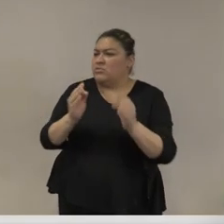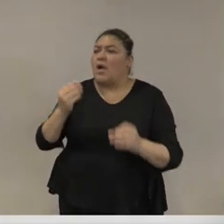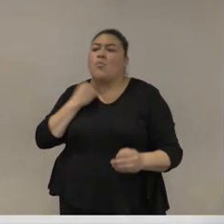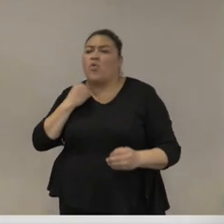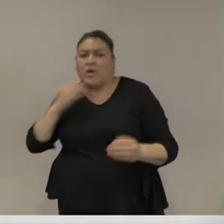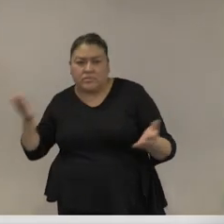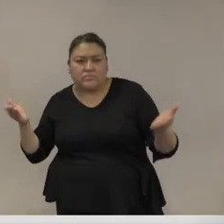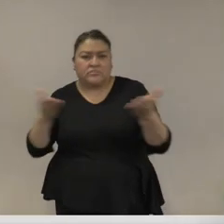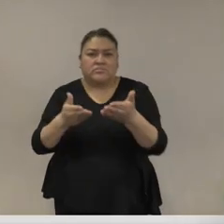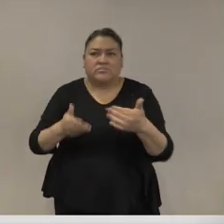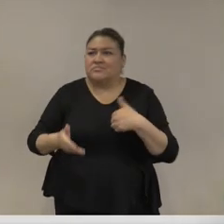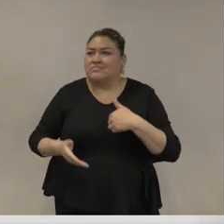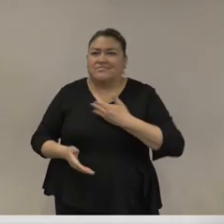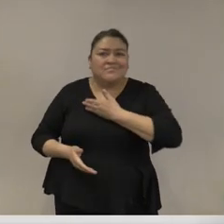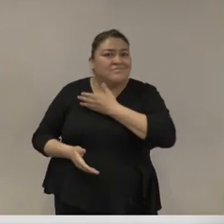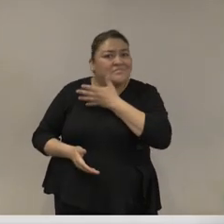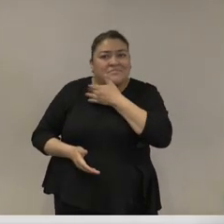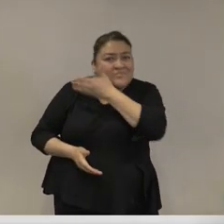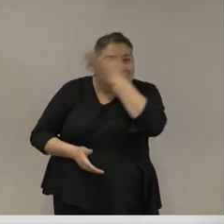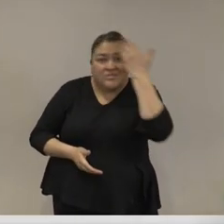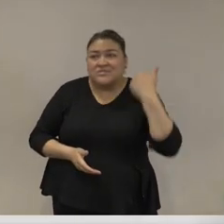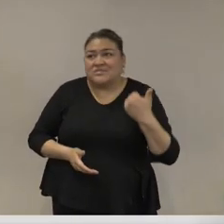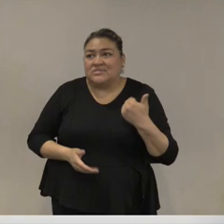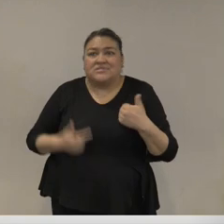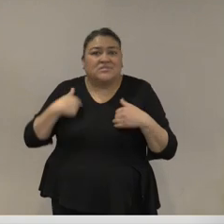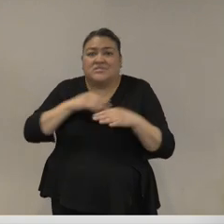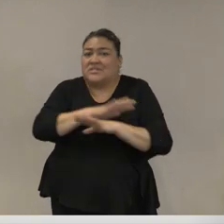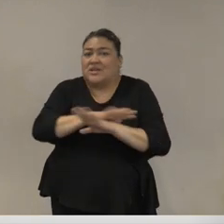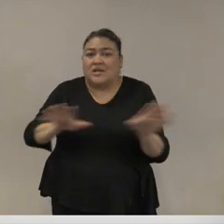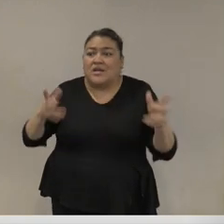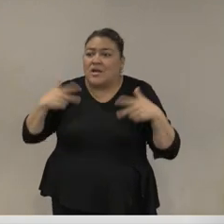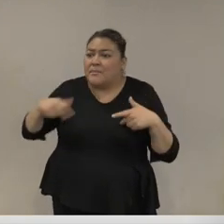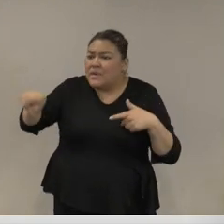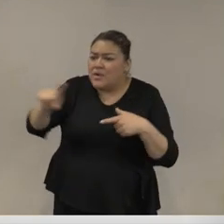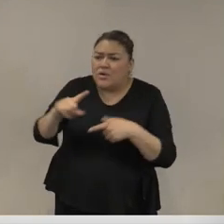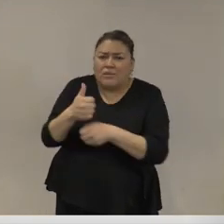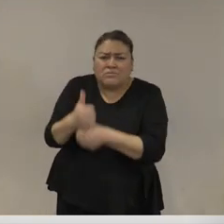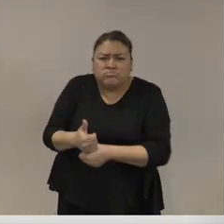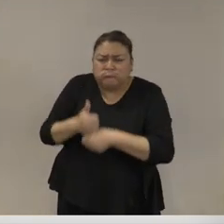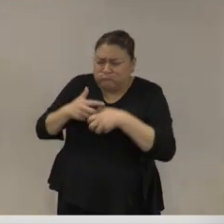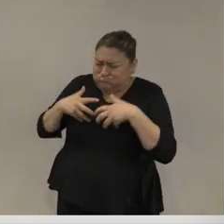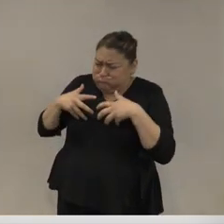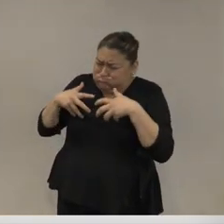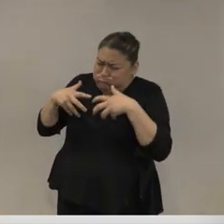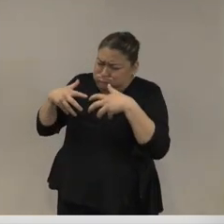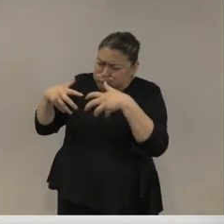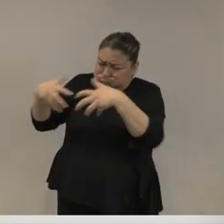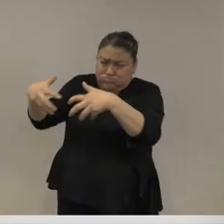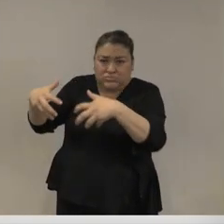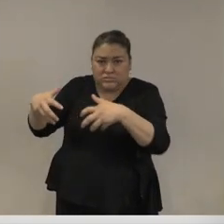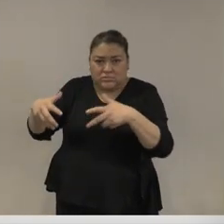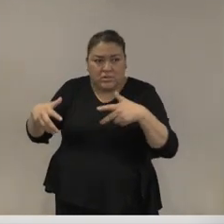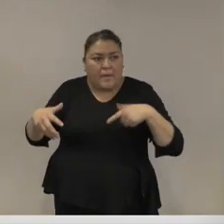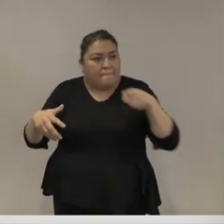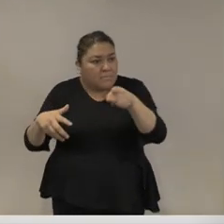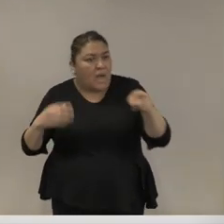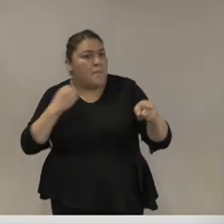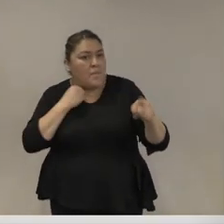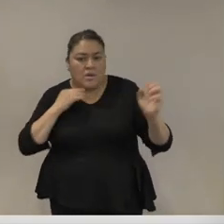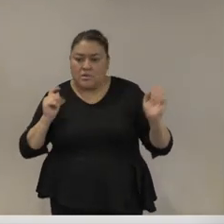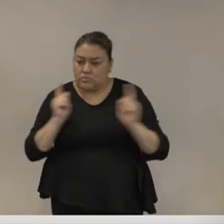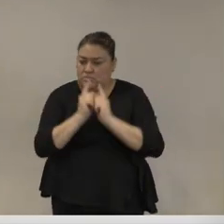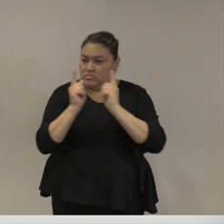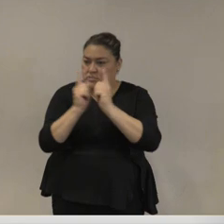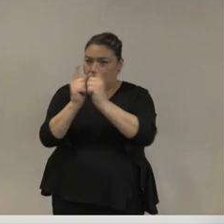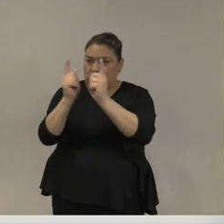se me acabaron los recursos porque son muchísimas más las víctimas que los recursos disponibles para ayudarles